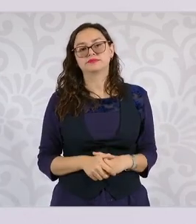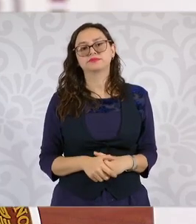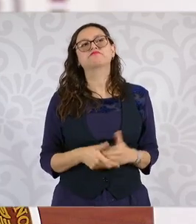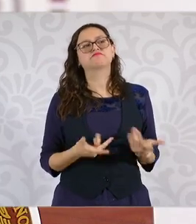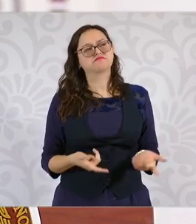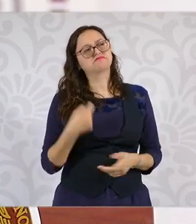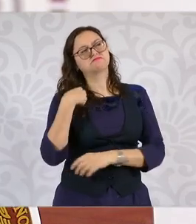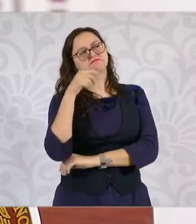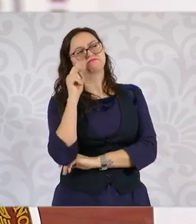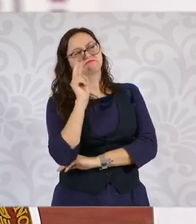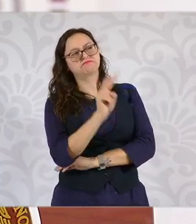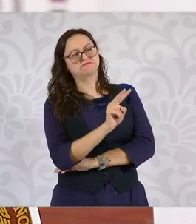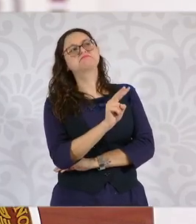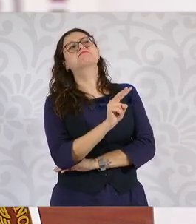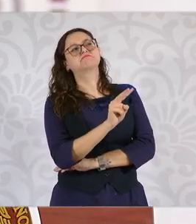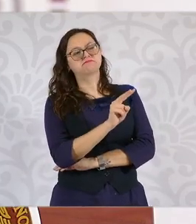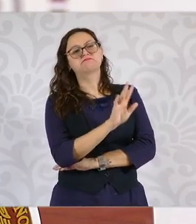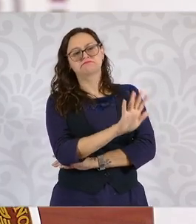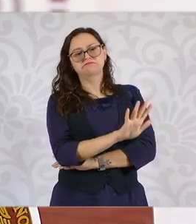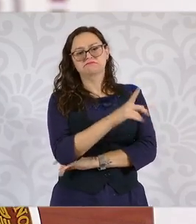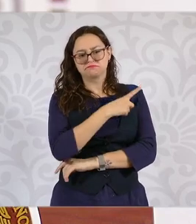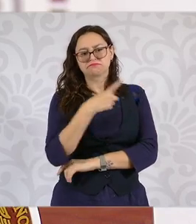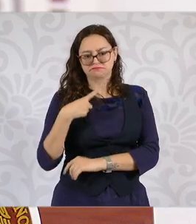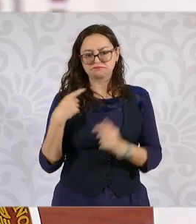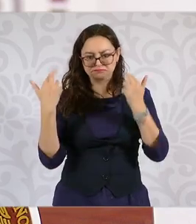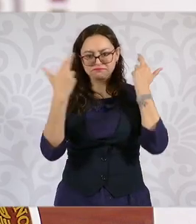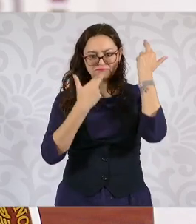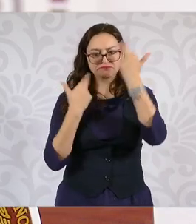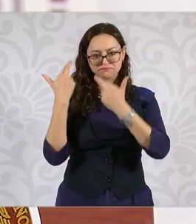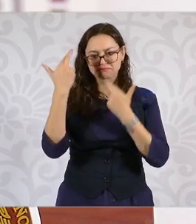denuncias, solicitudes y pues hay que revisarlo